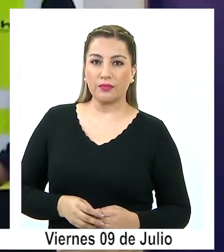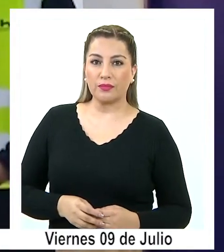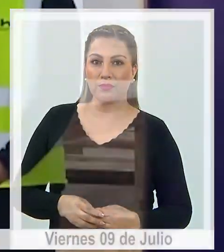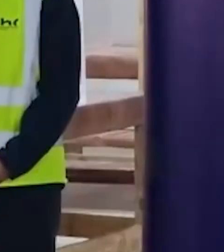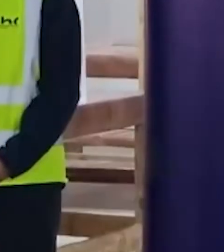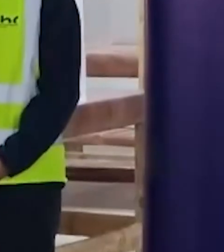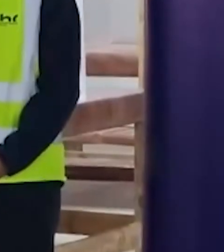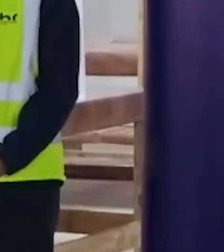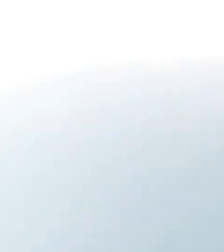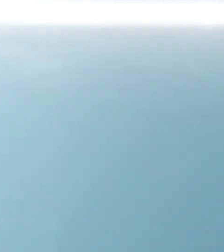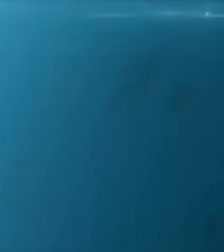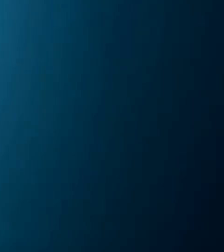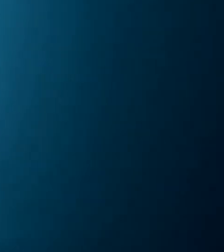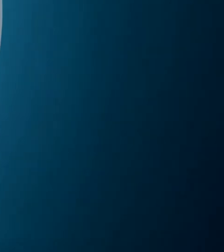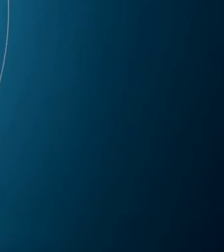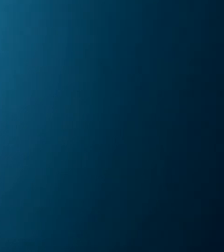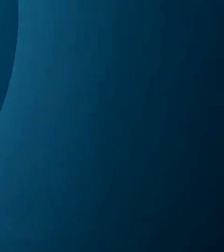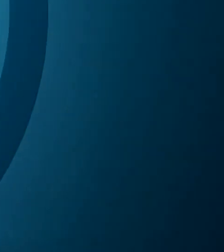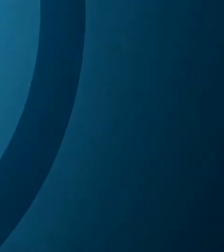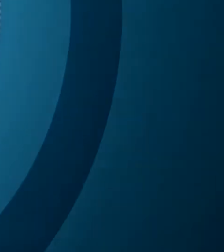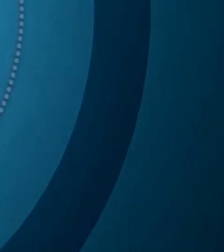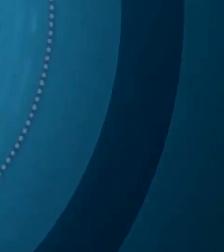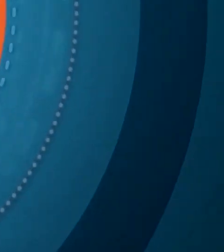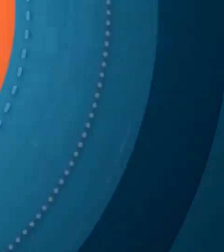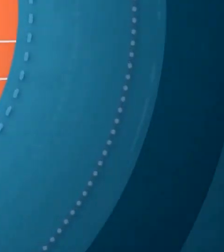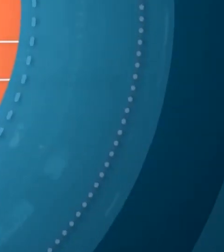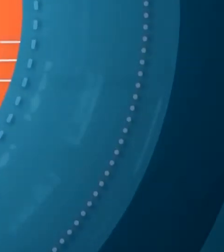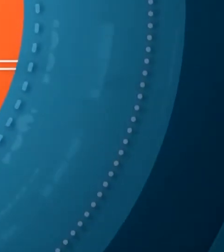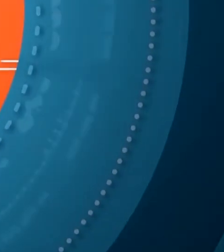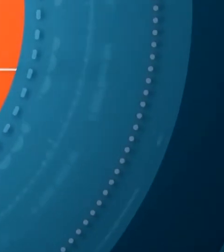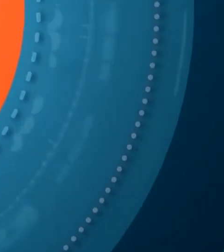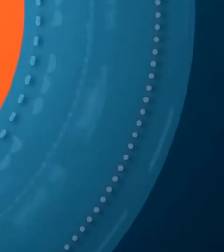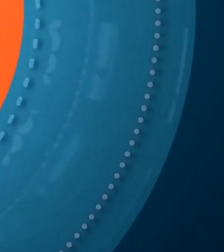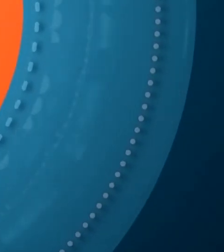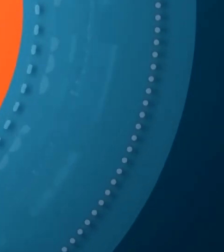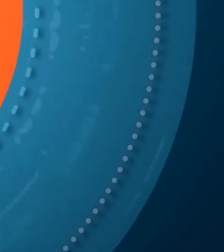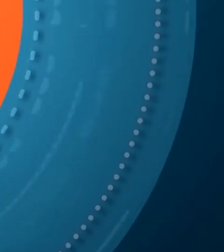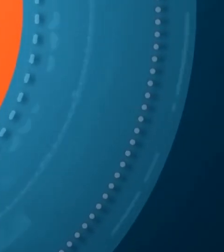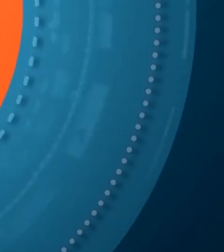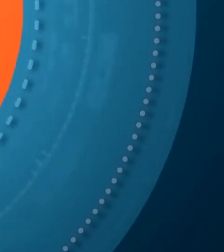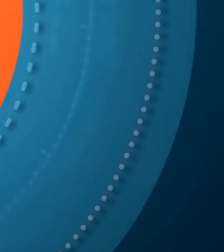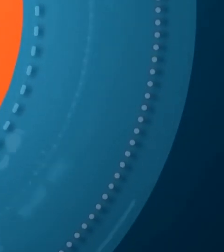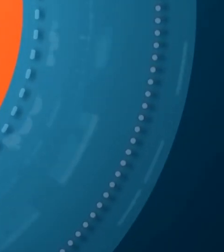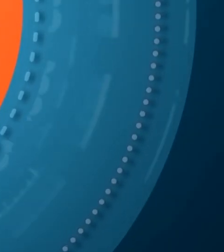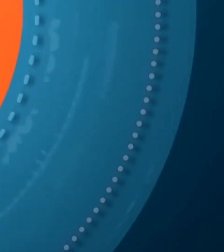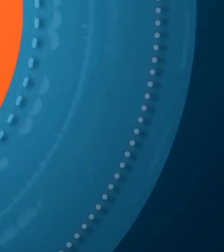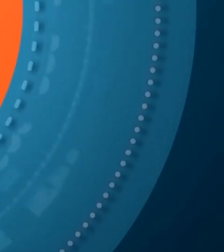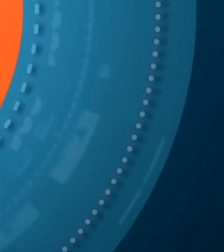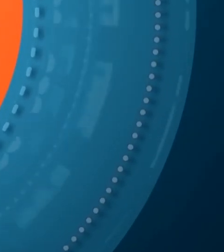el video.